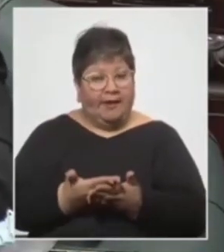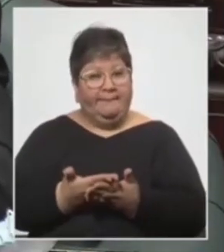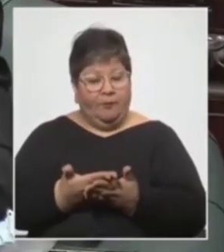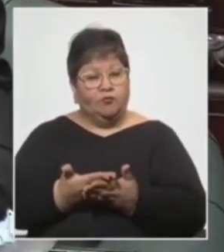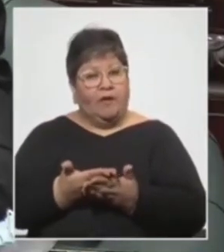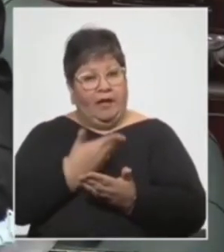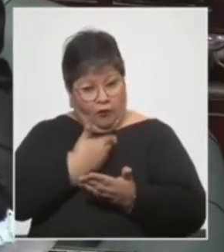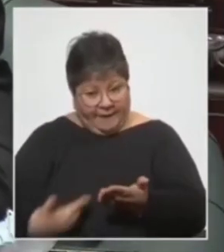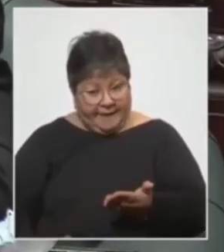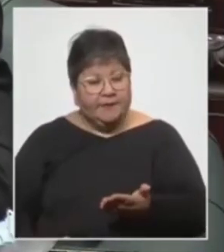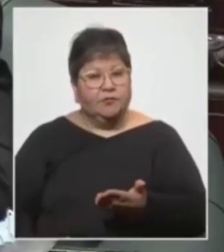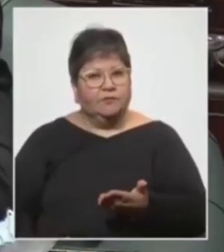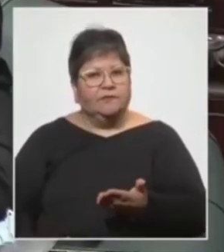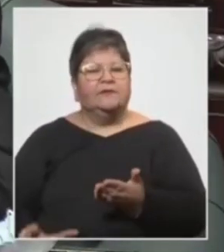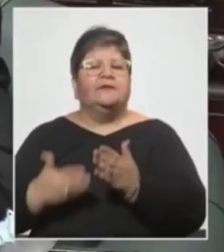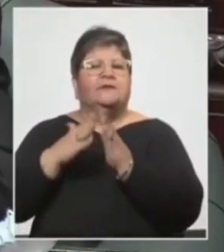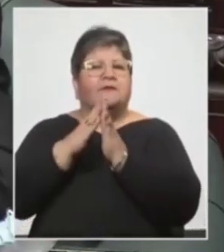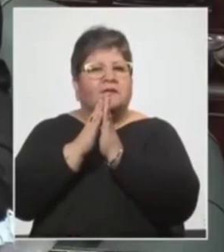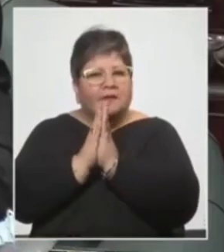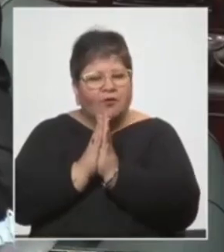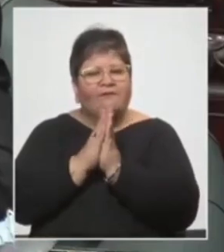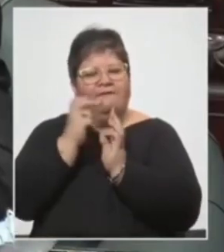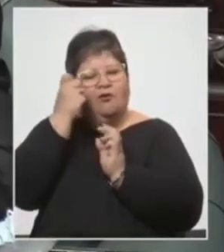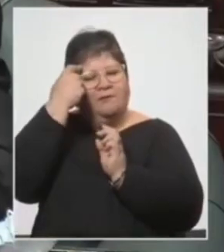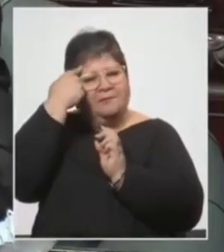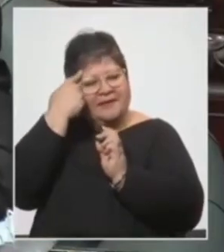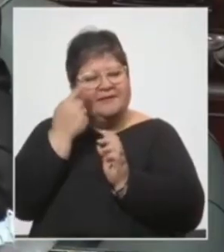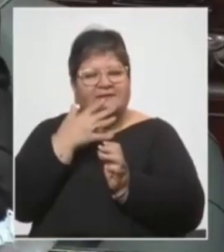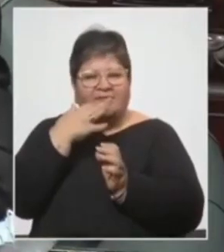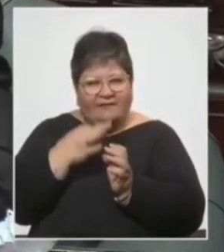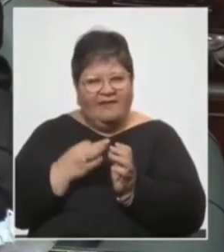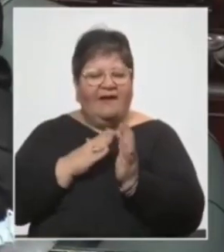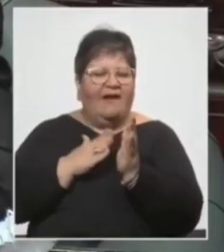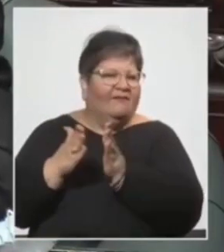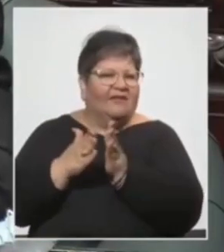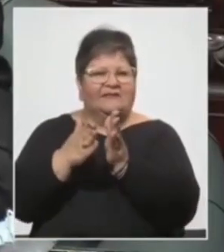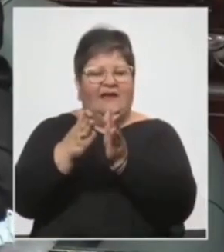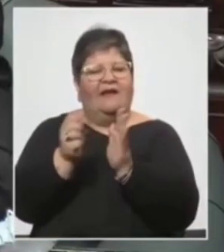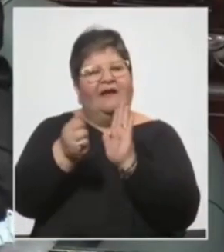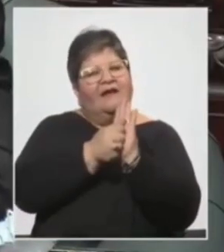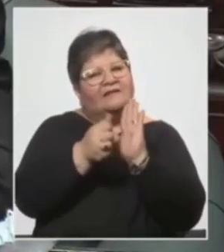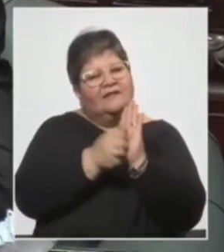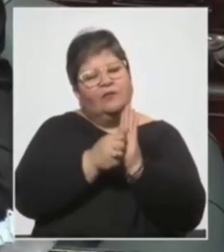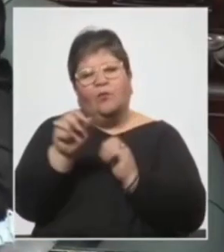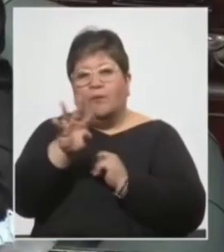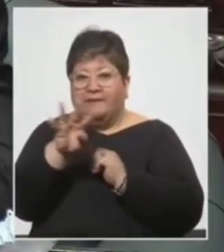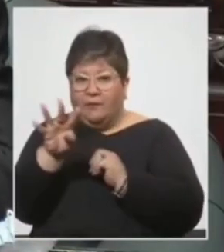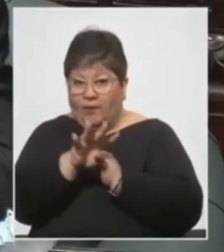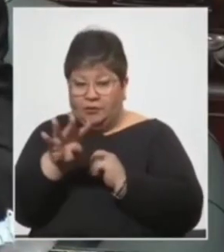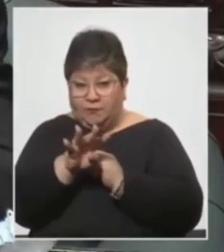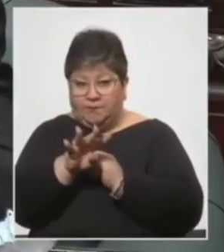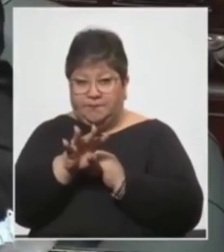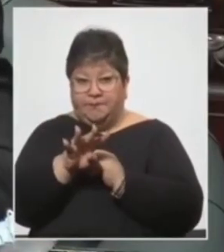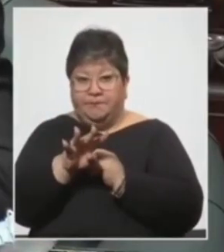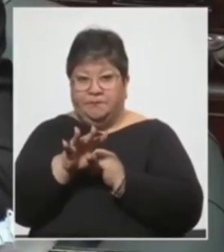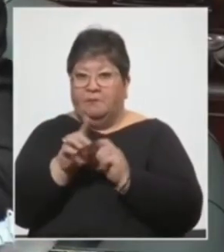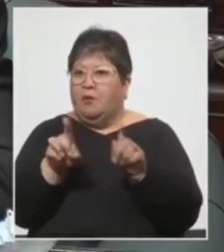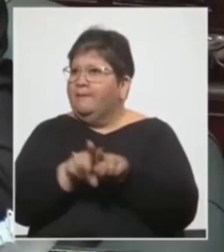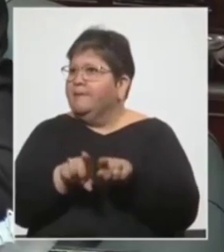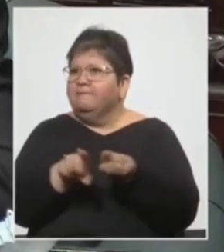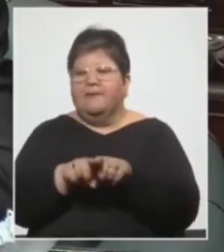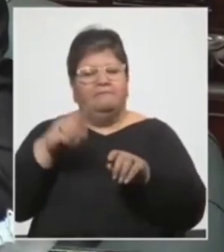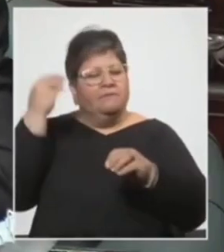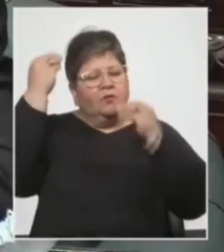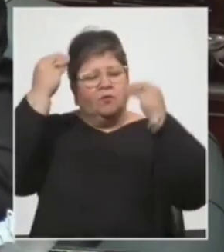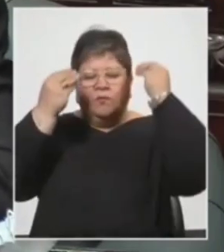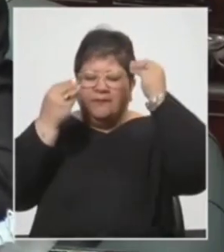oficialista que considere realmente la posibilidad de avanzar por el artículo 44 porque tenemos la misma preocupación con